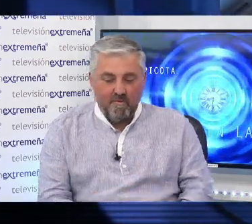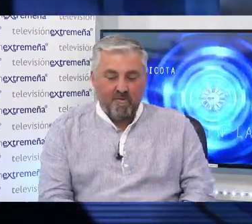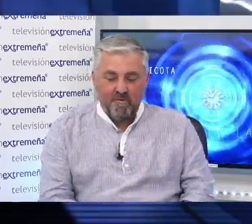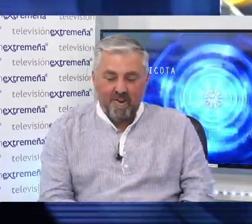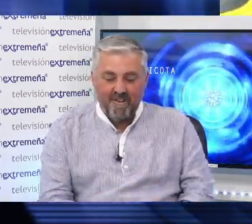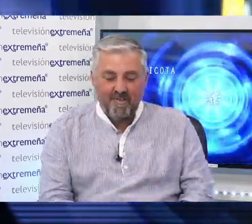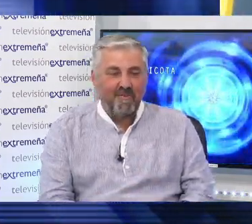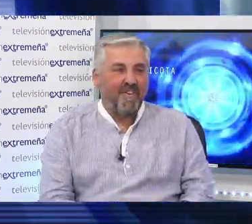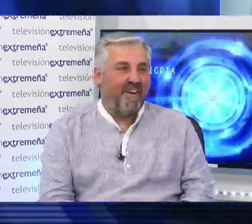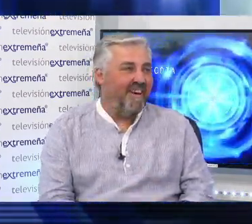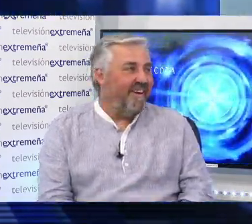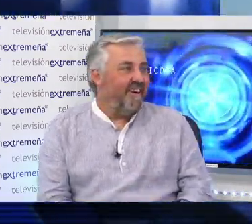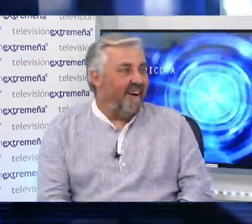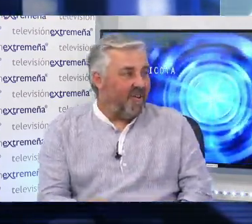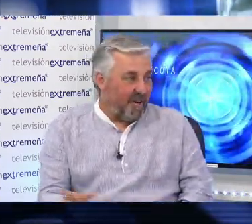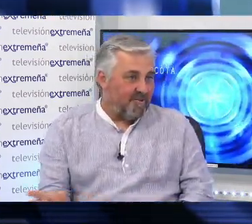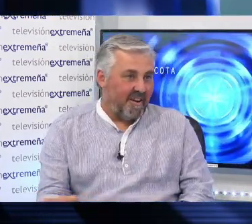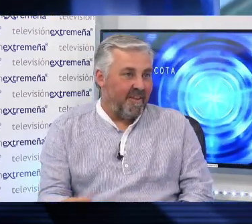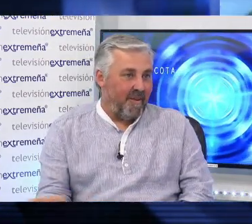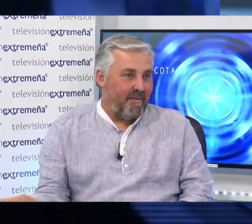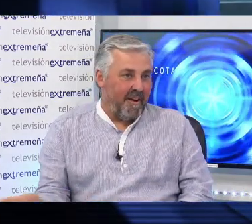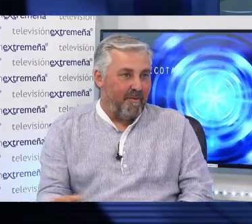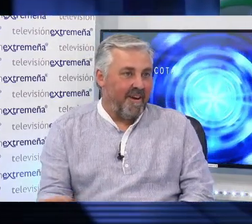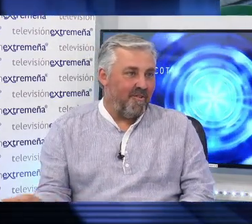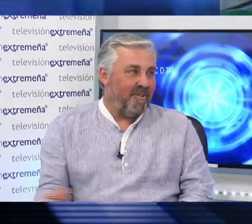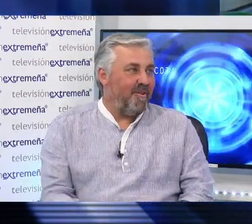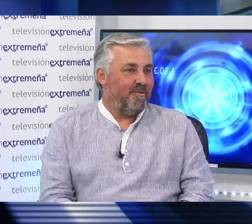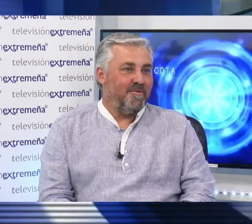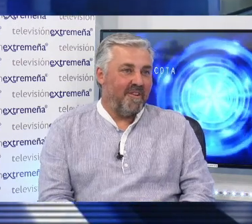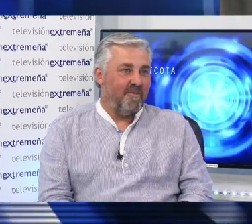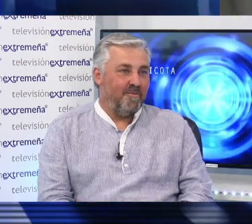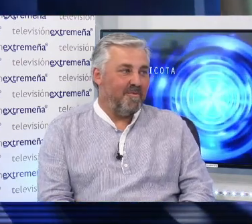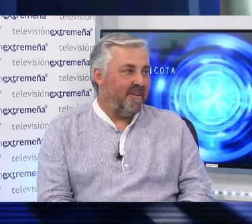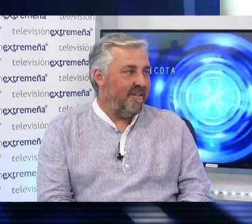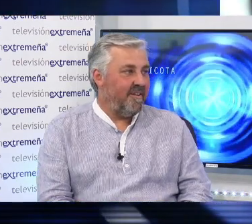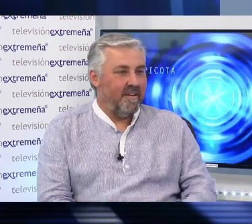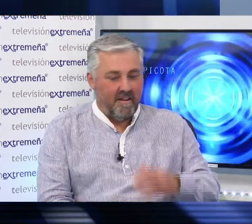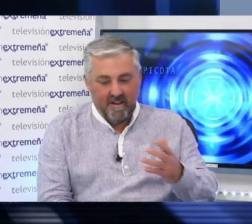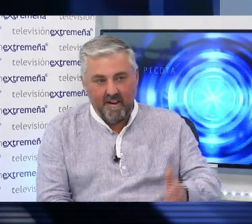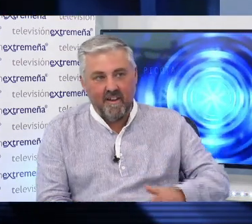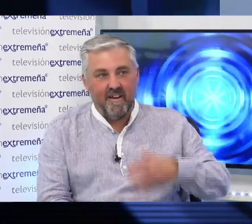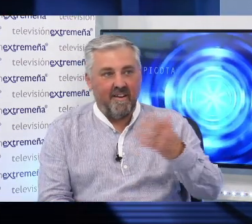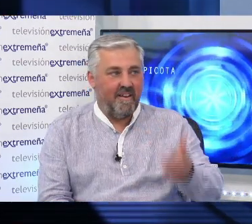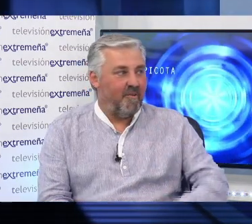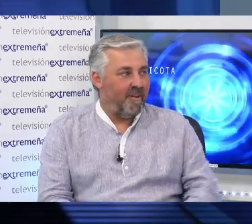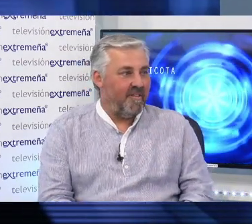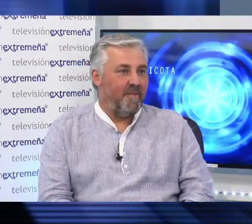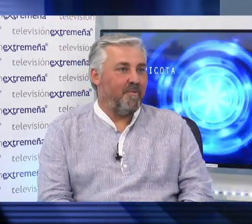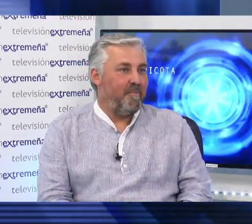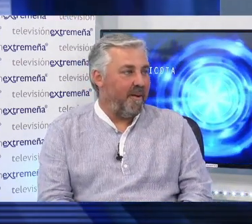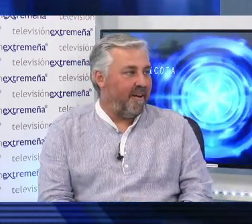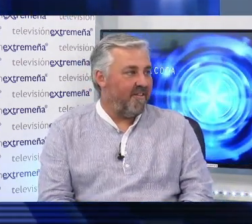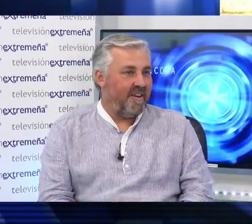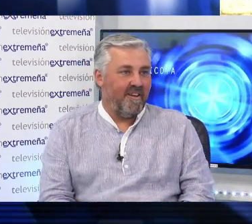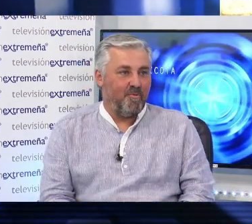Bueno, luego quizás hay otras cosas que también habría que mirar con el tema de autobuses, como es el línea, el